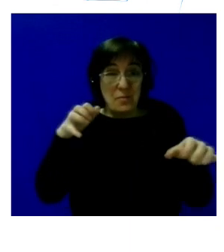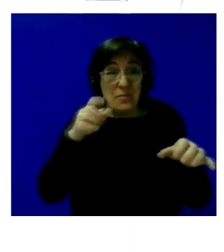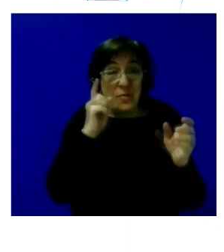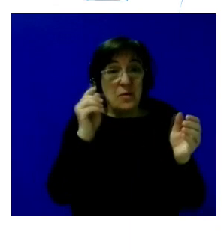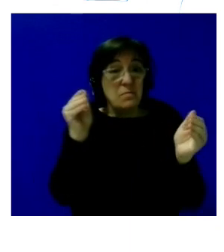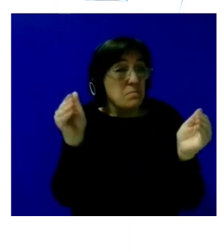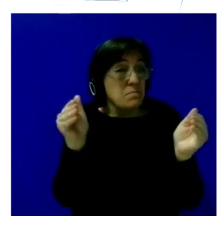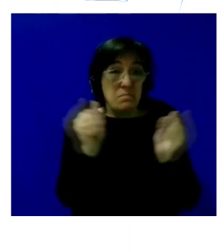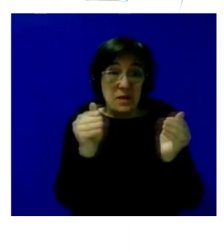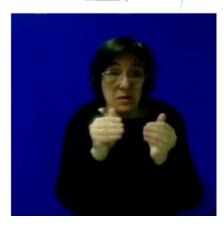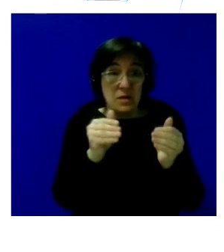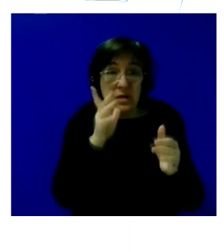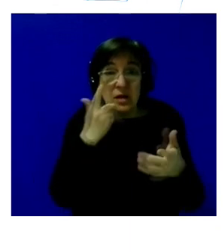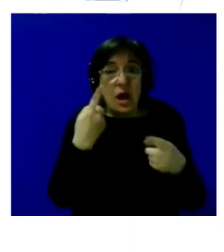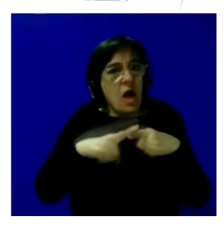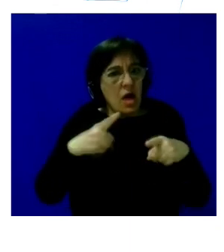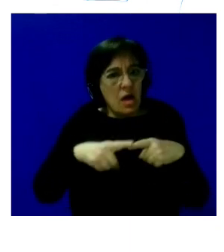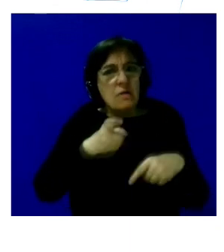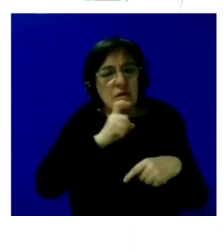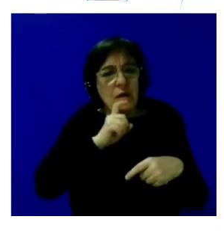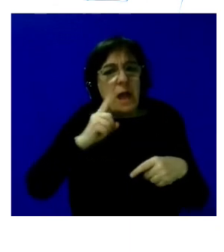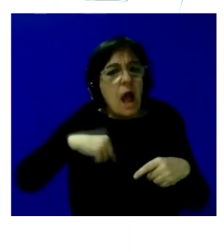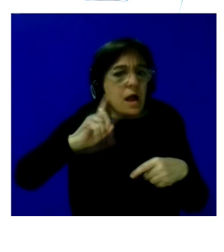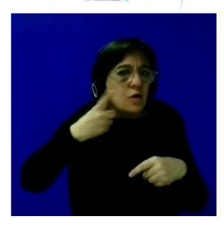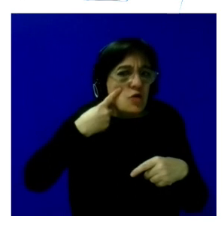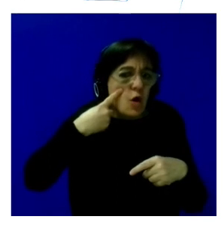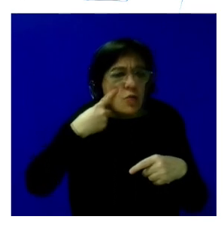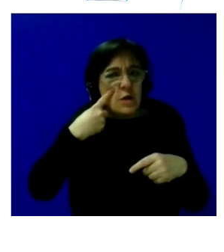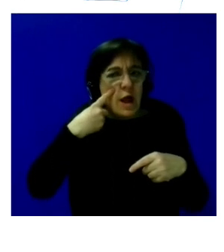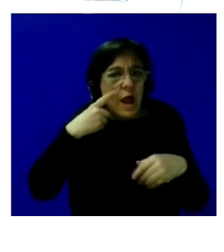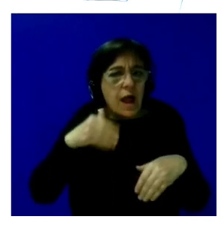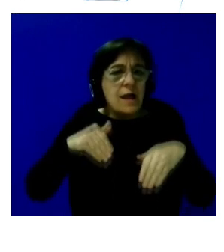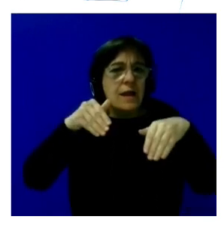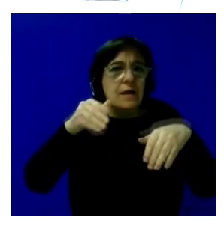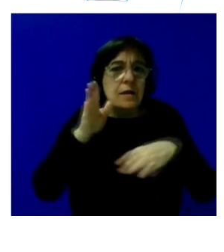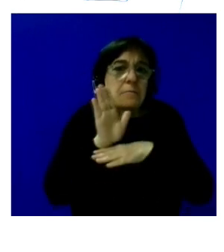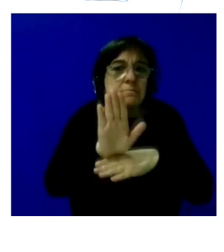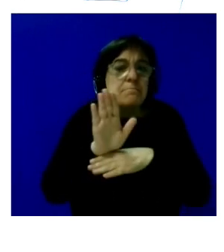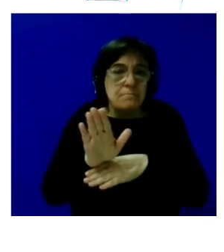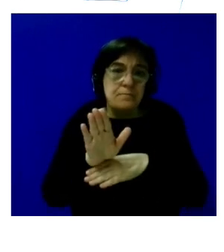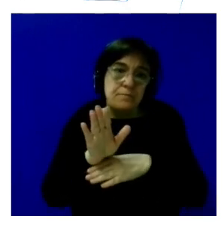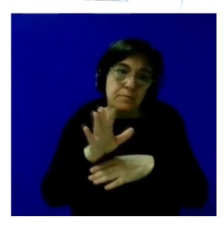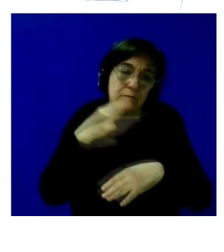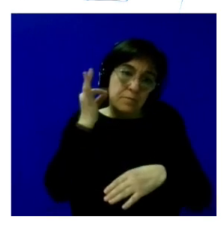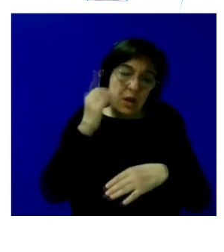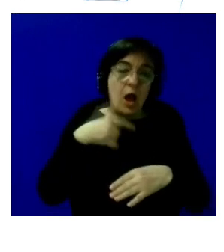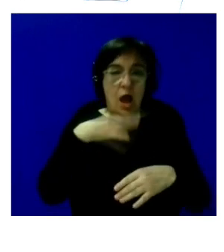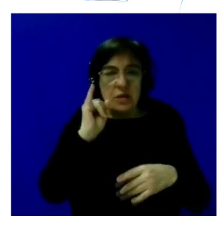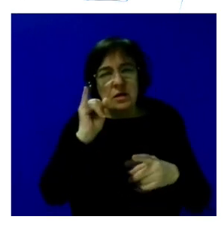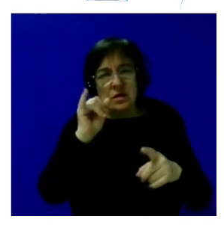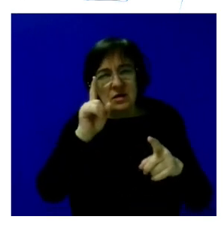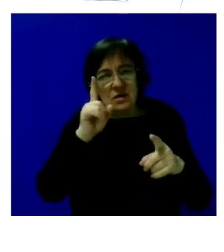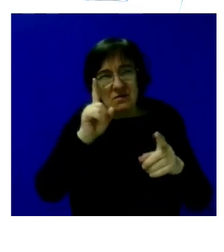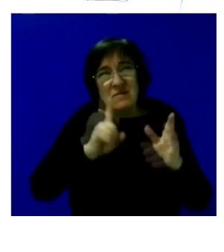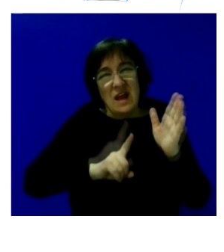reducida pues hasta ha habido hasta dificultades para encontrar candidatas para poder ha habido otras circunstancias que han dificultado el desarrollo